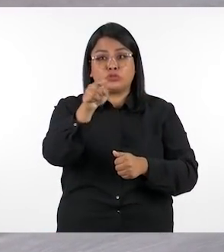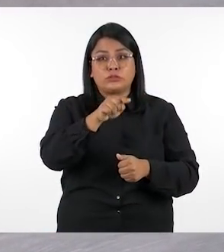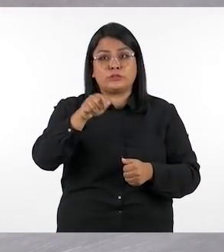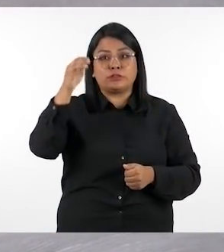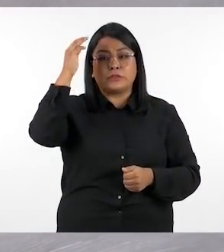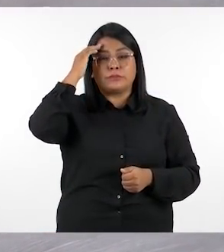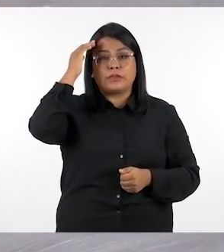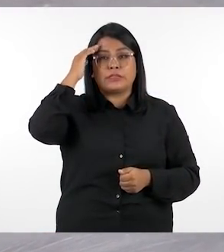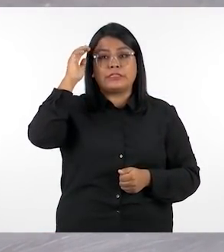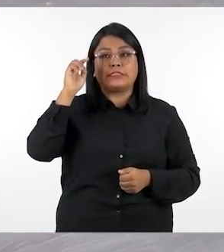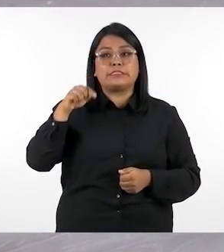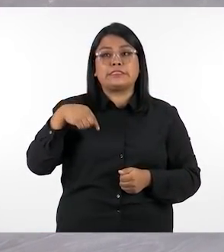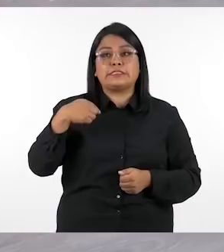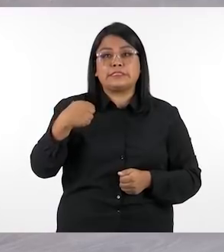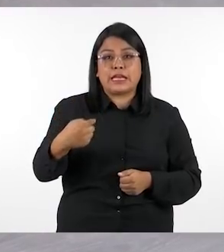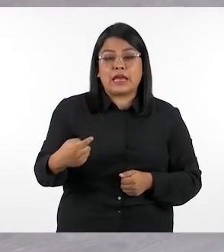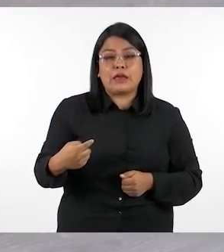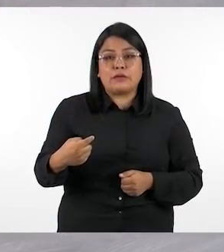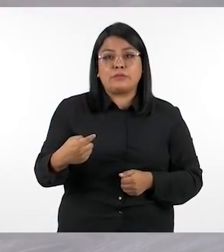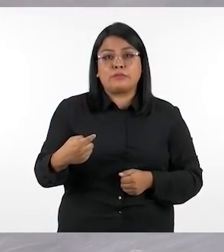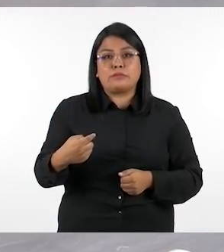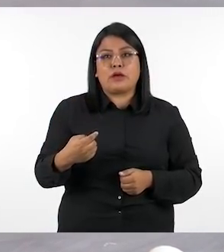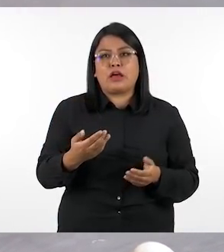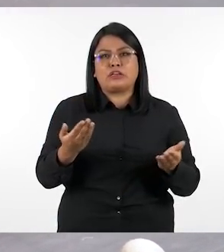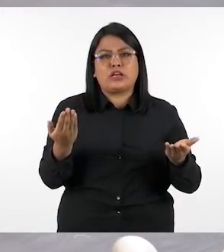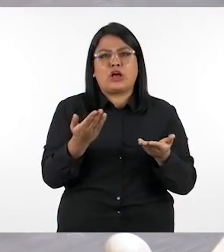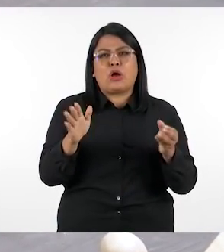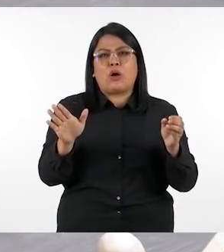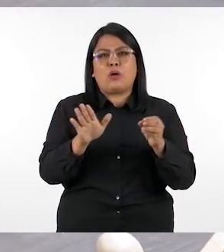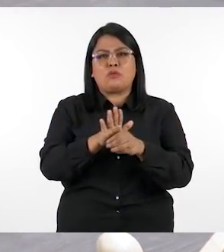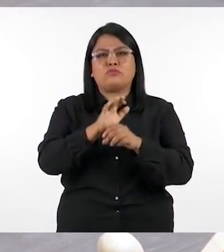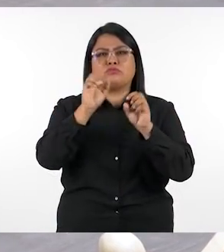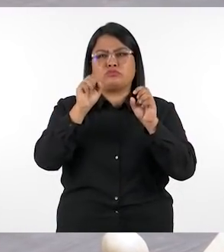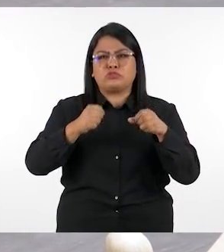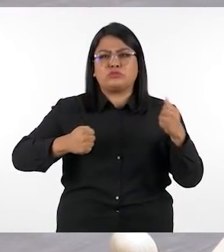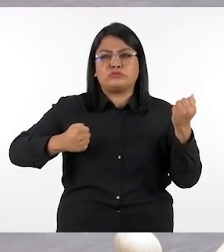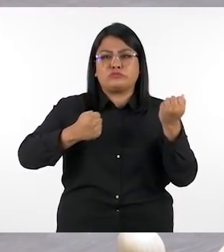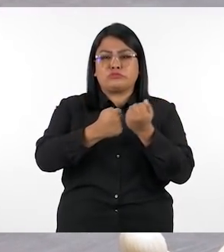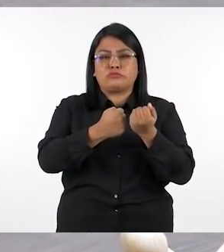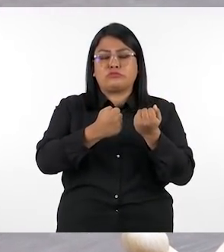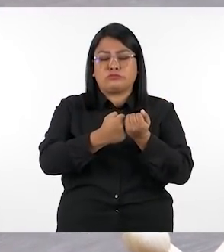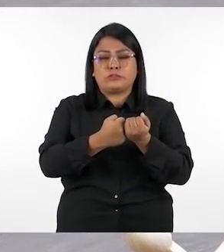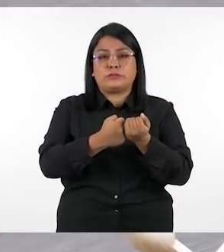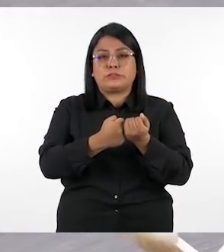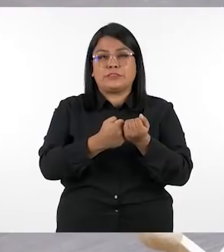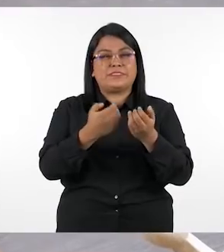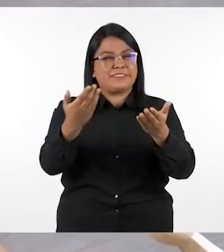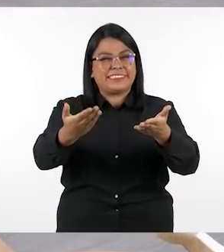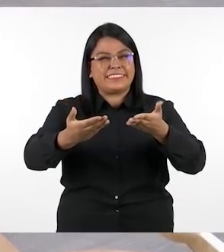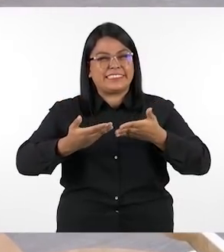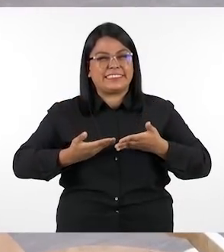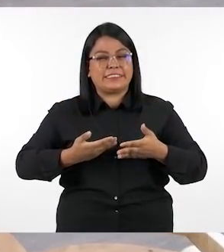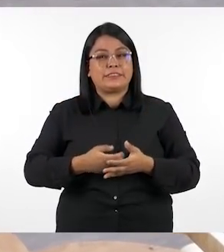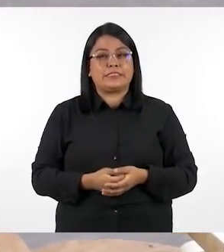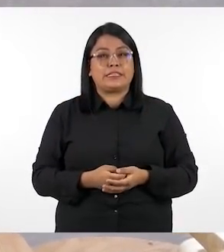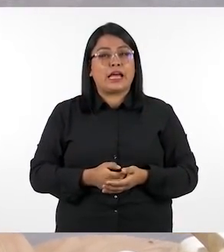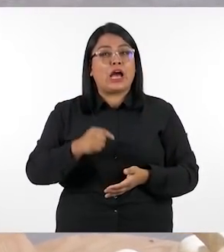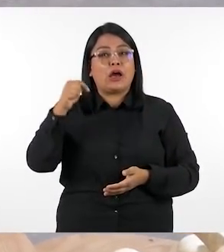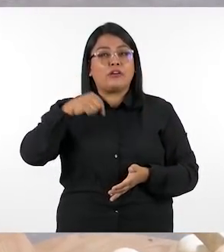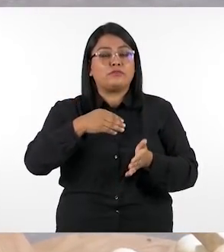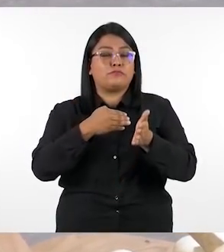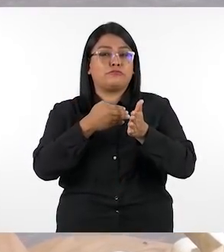proceso con ustedes para que sepan que siempre vamos a estar allí haciendo todo lo posible para apoyarlos y guiarlos así que